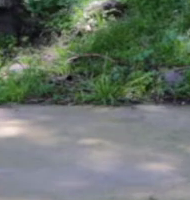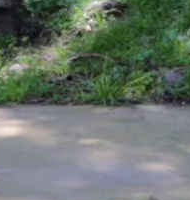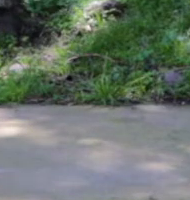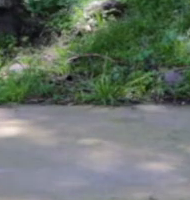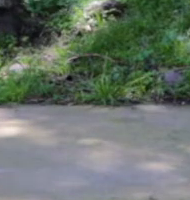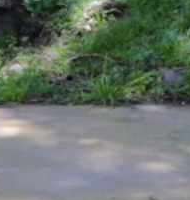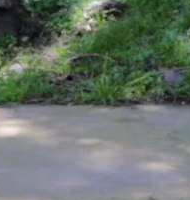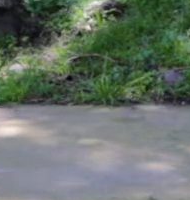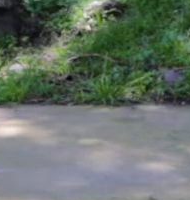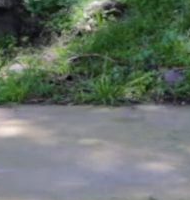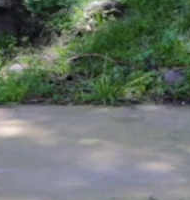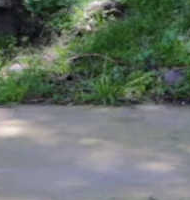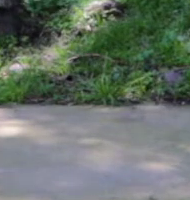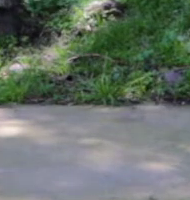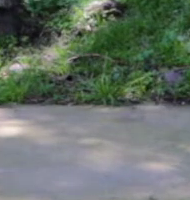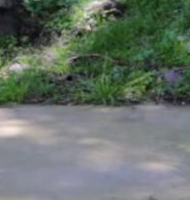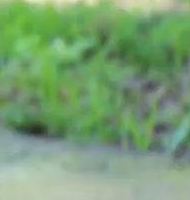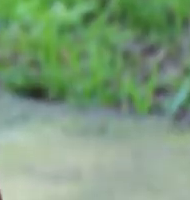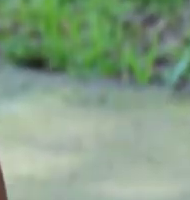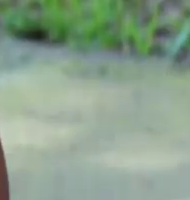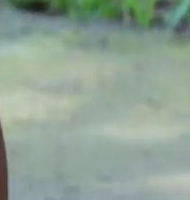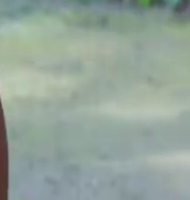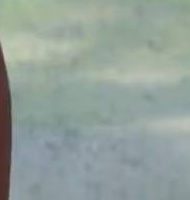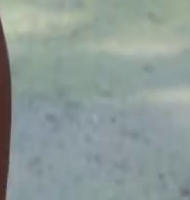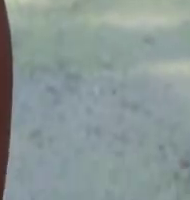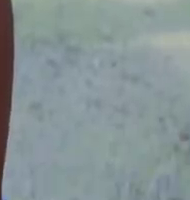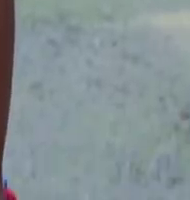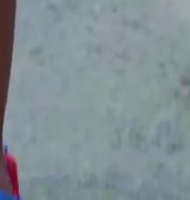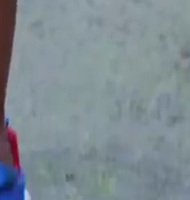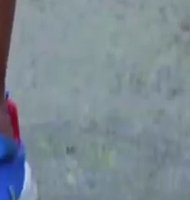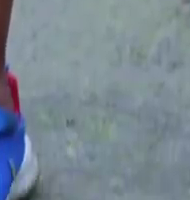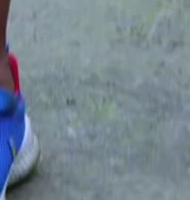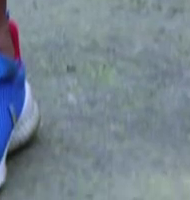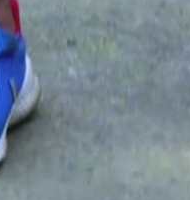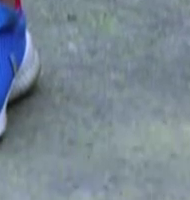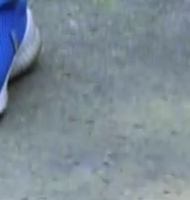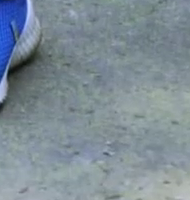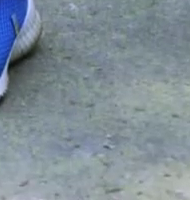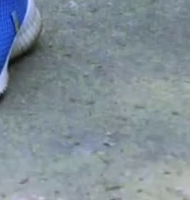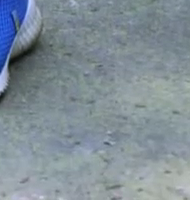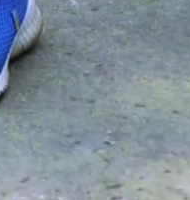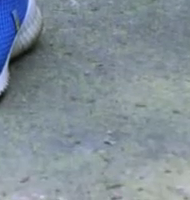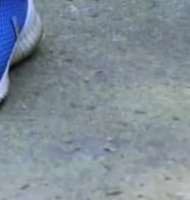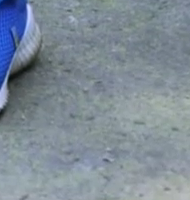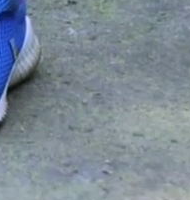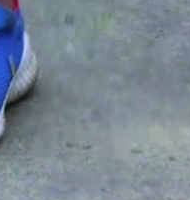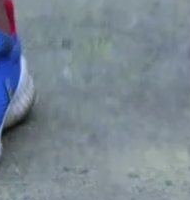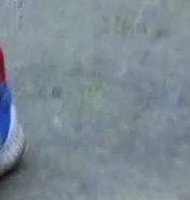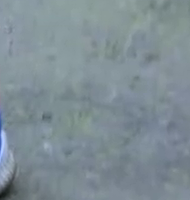Bien, descansamos, Jair. Bajamos los brazos, respiramos, respira profundo.